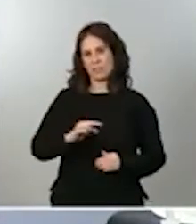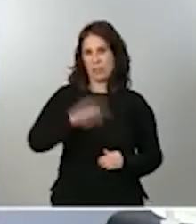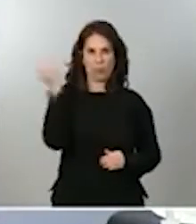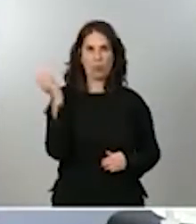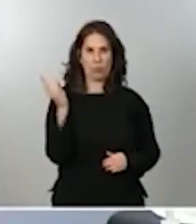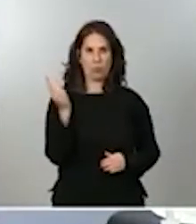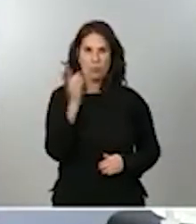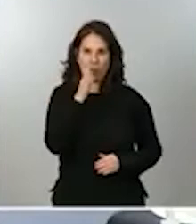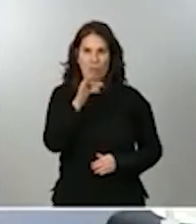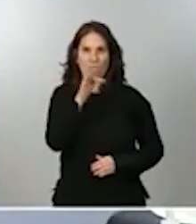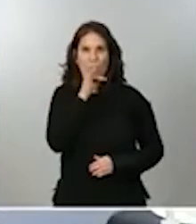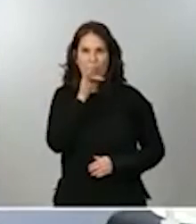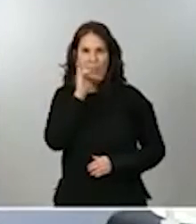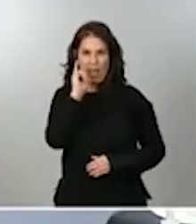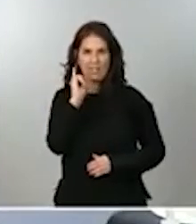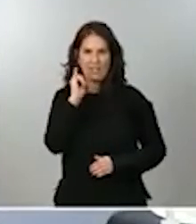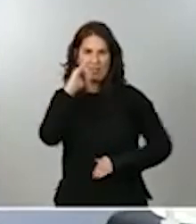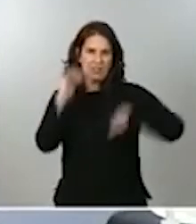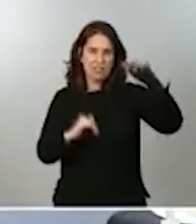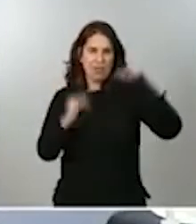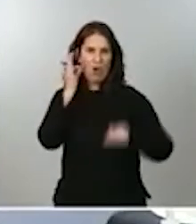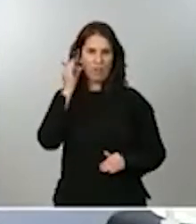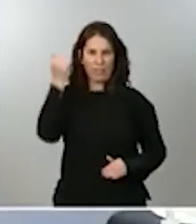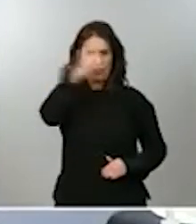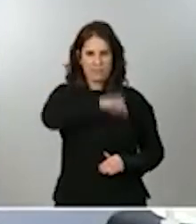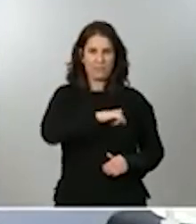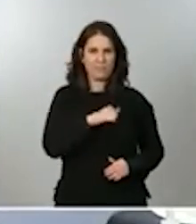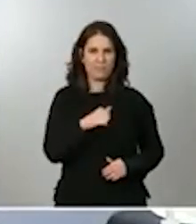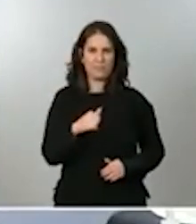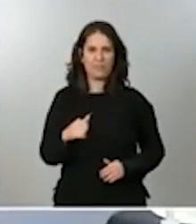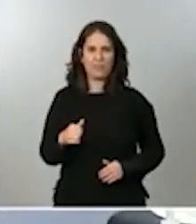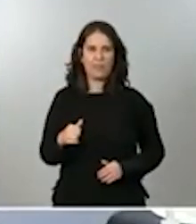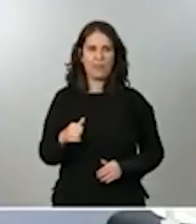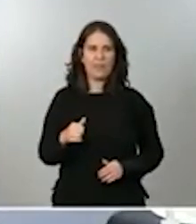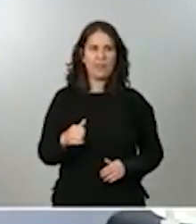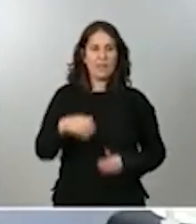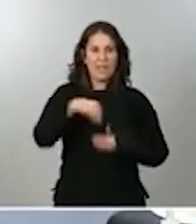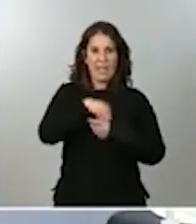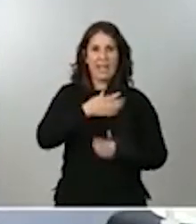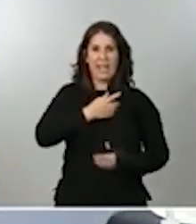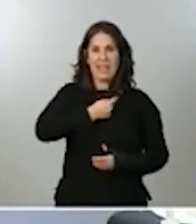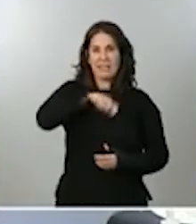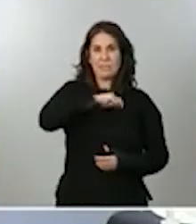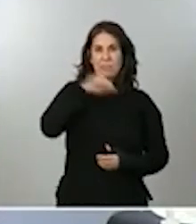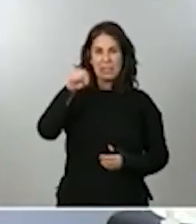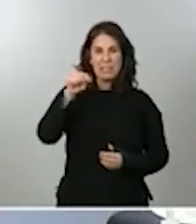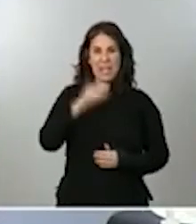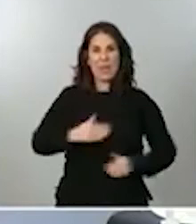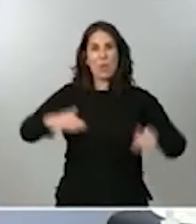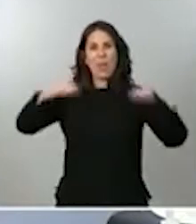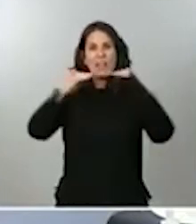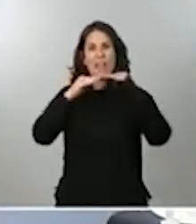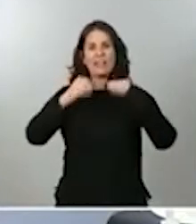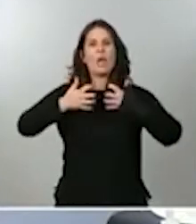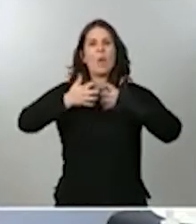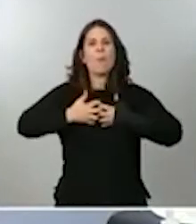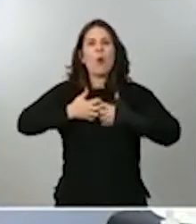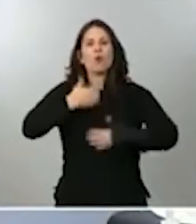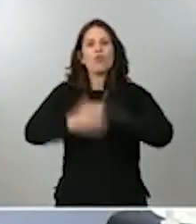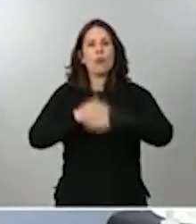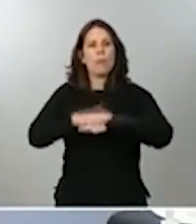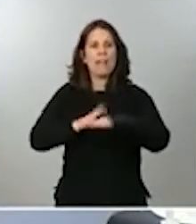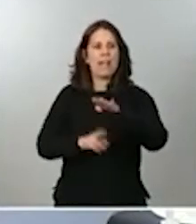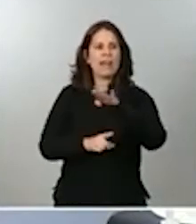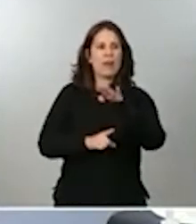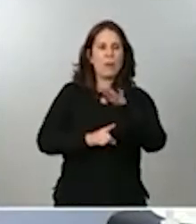hombres y mujeres, dicho de otra manera, que en nuestro país la igualdad es un motor para la recuperación y para el bienestar